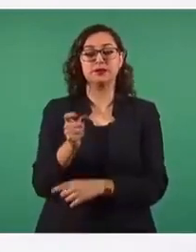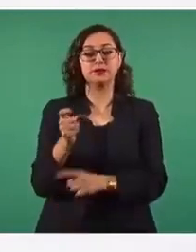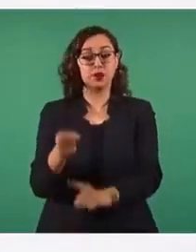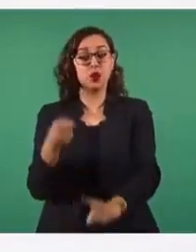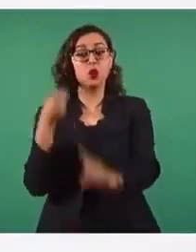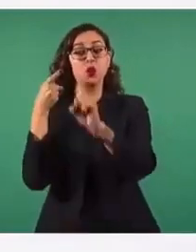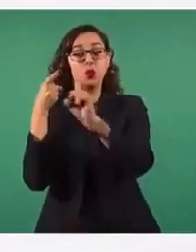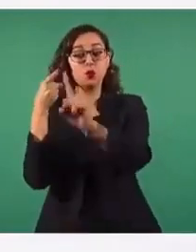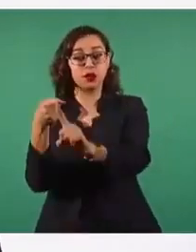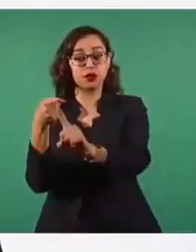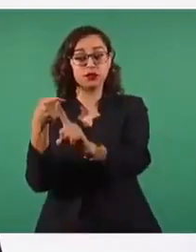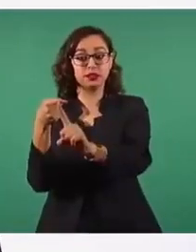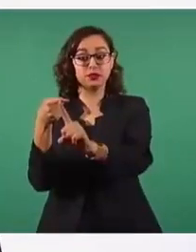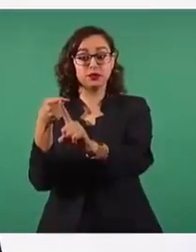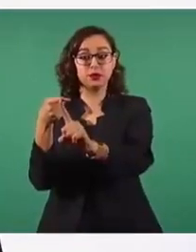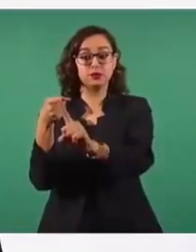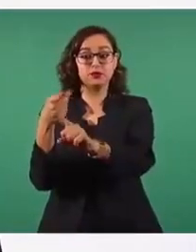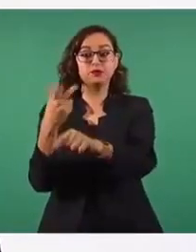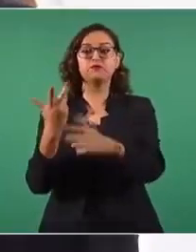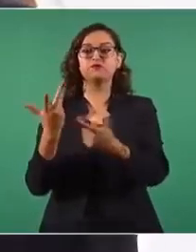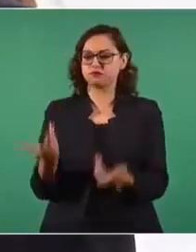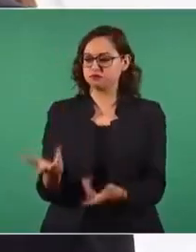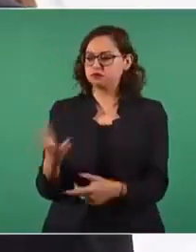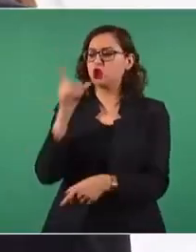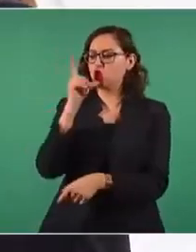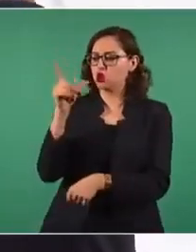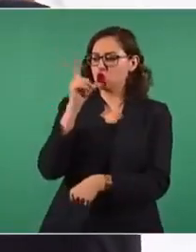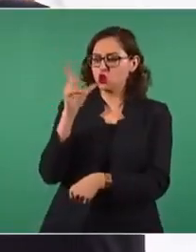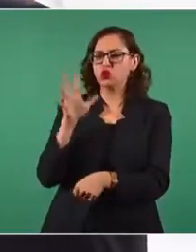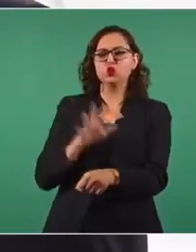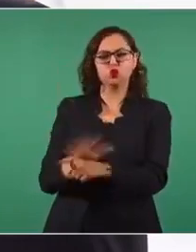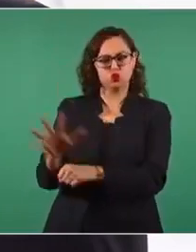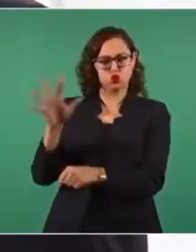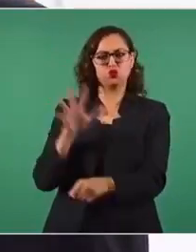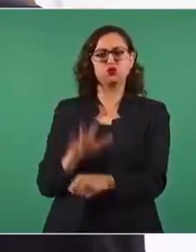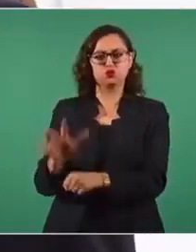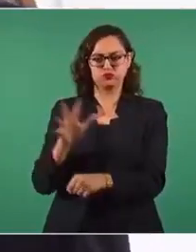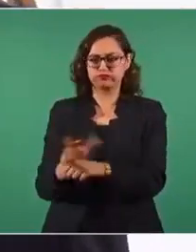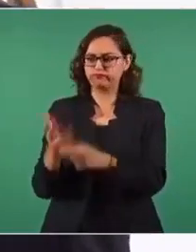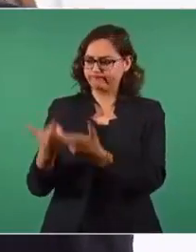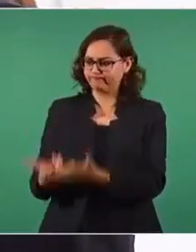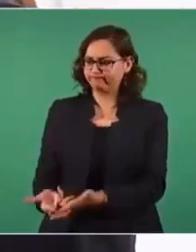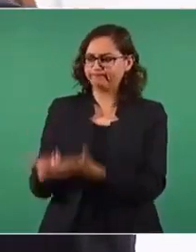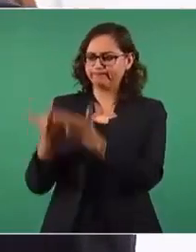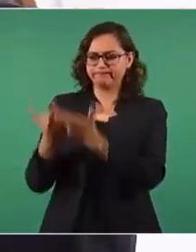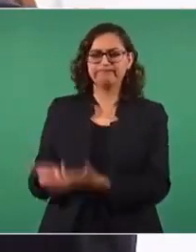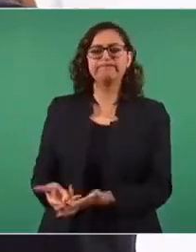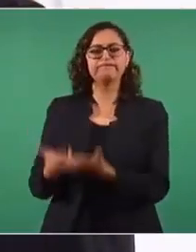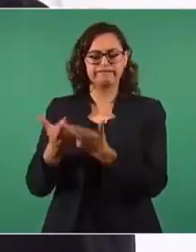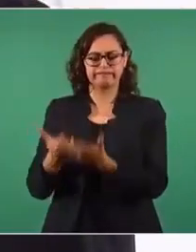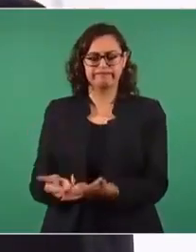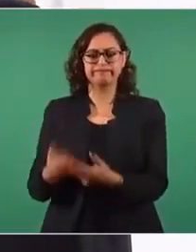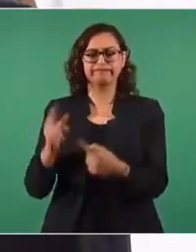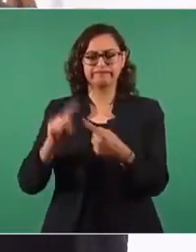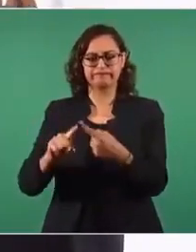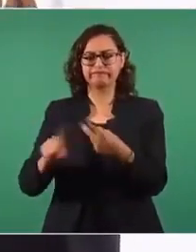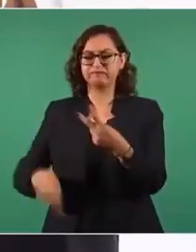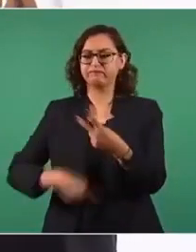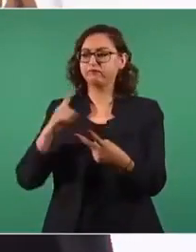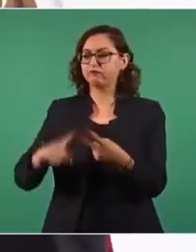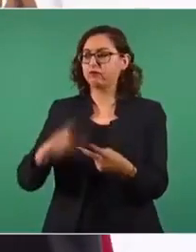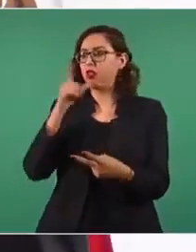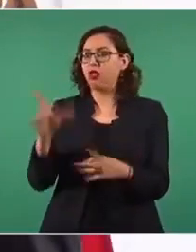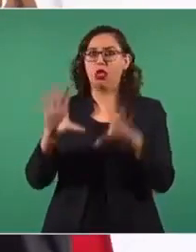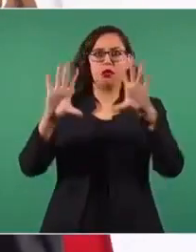tengamos abasto público suficiente de energía eléctrica, que no haya pagones